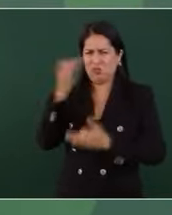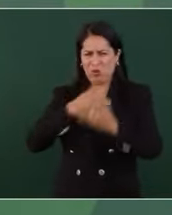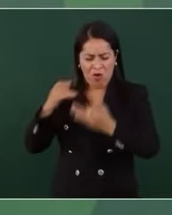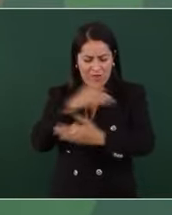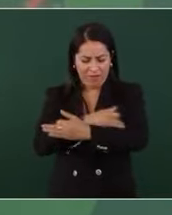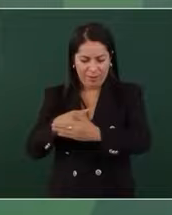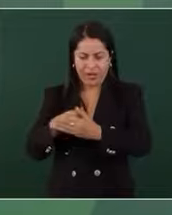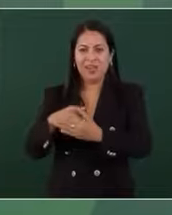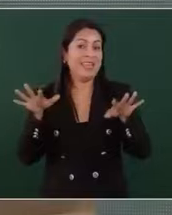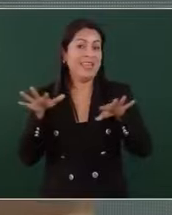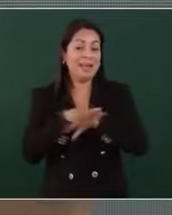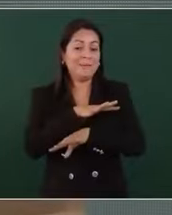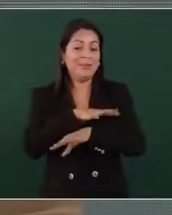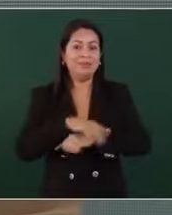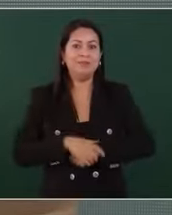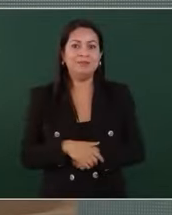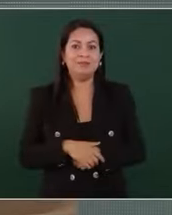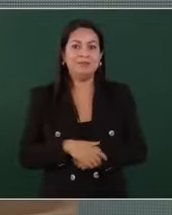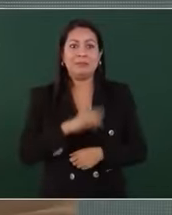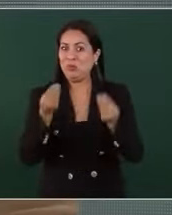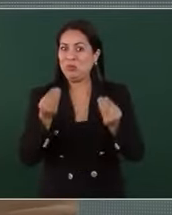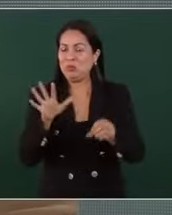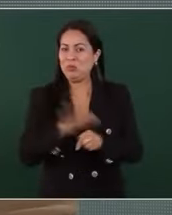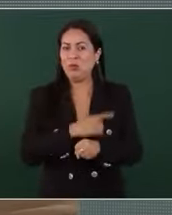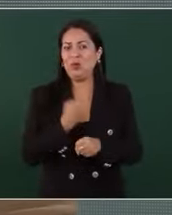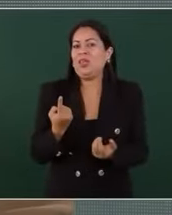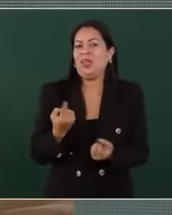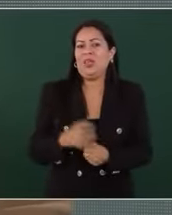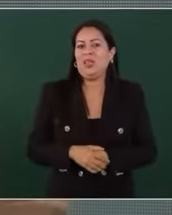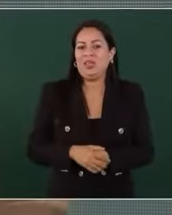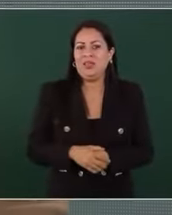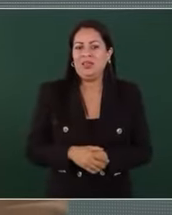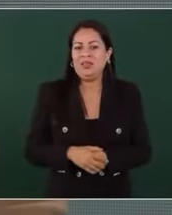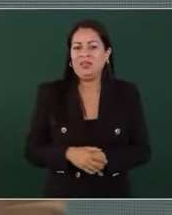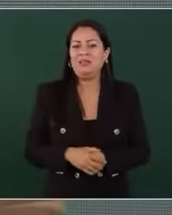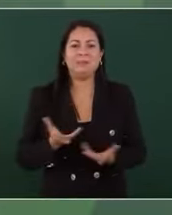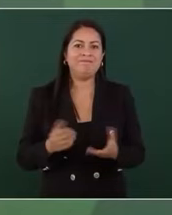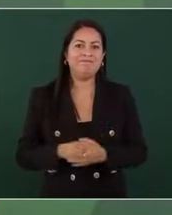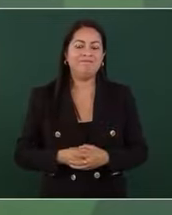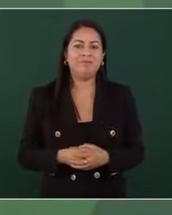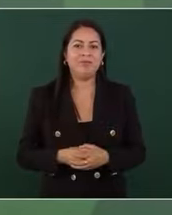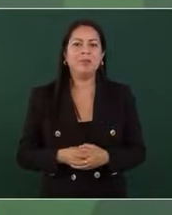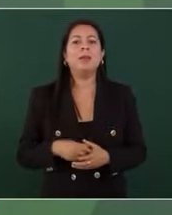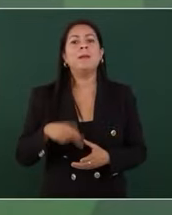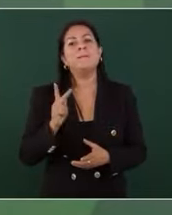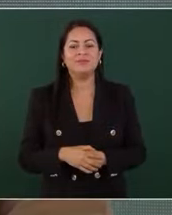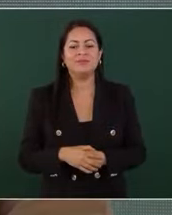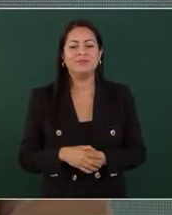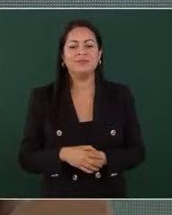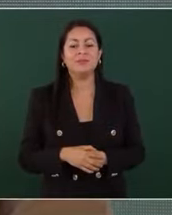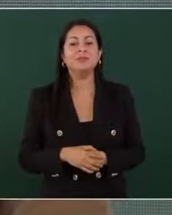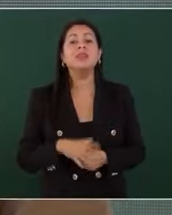familia con los que él tiene. Me va a doler mucho porque es lo de Palenque, sí. Pero me voy a rayar,